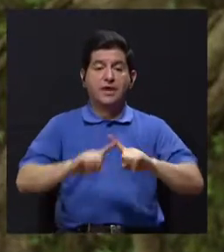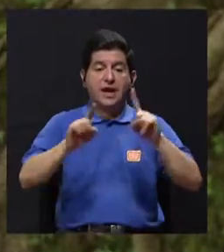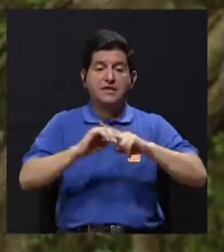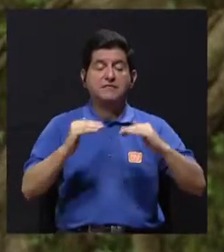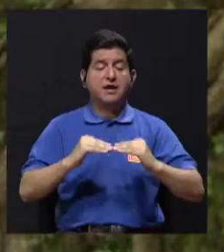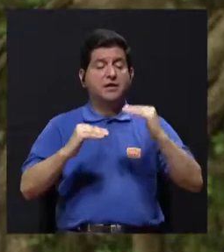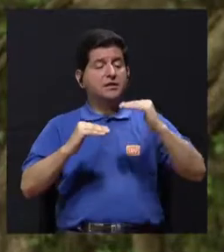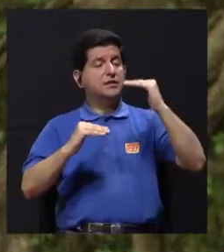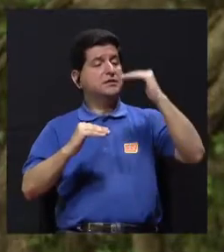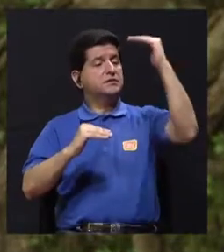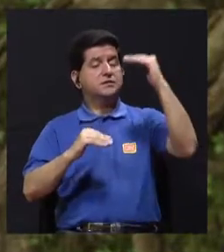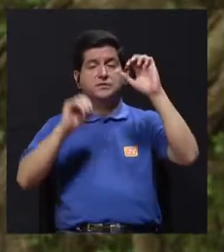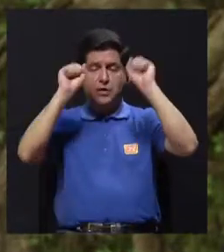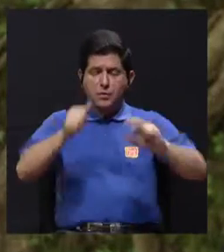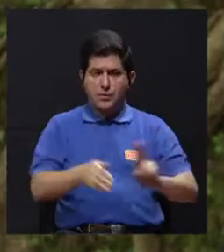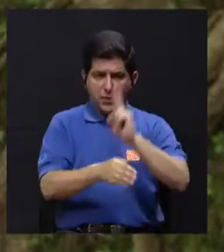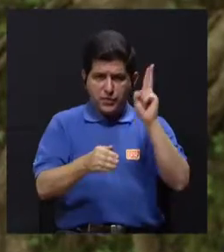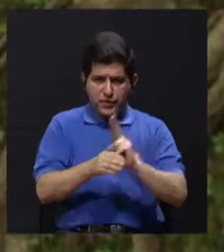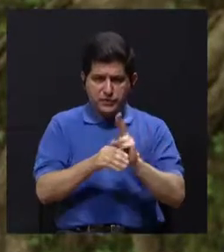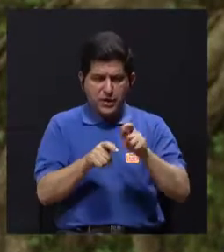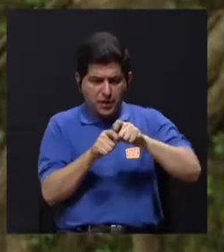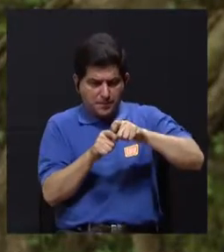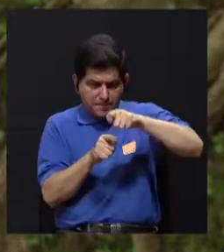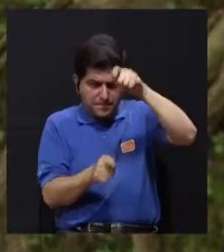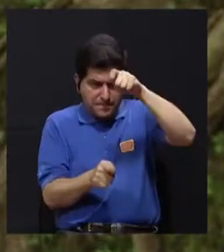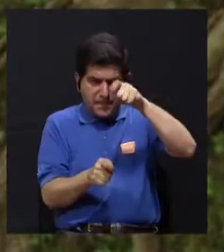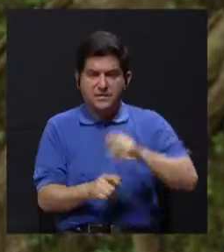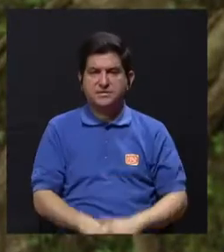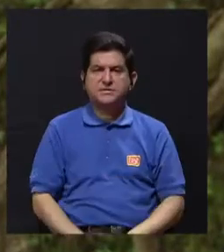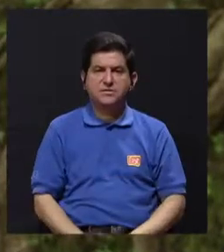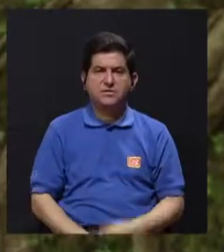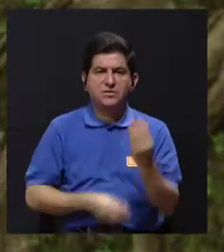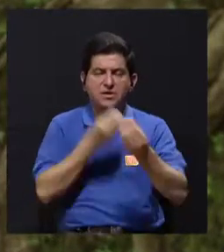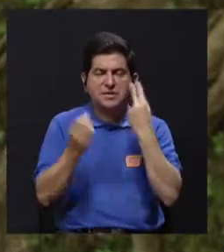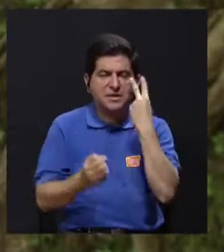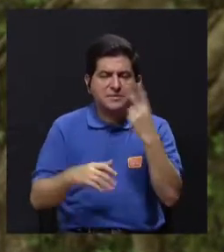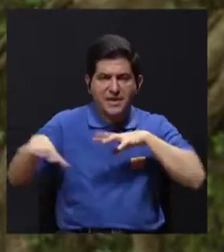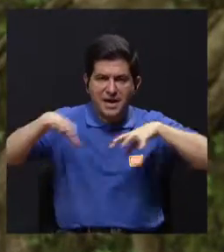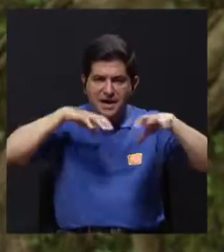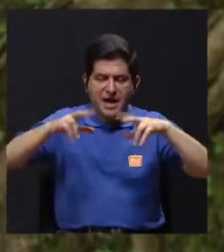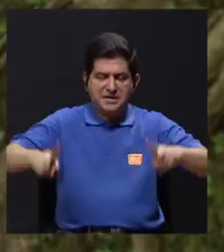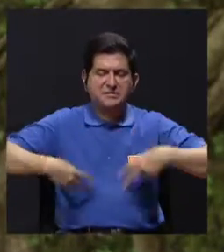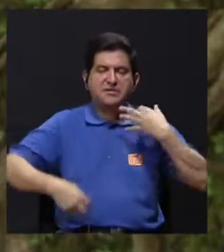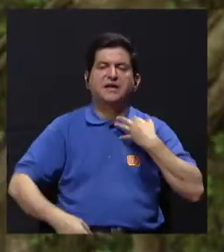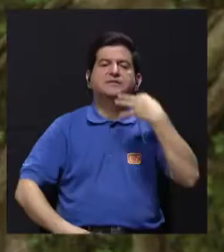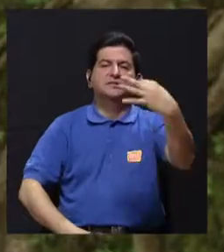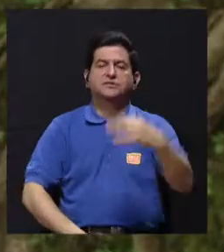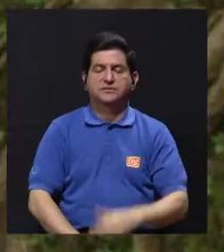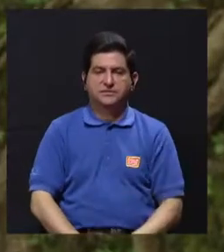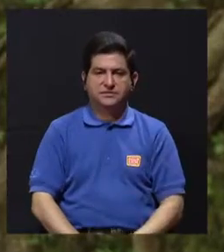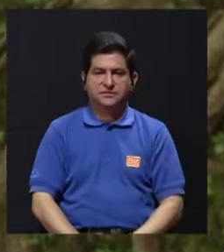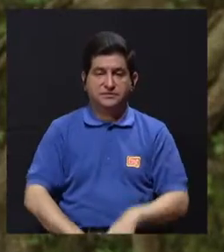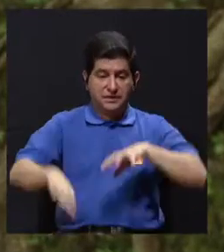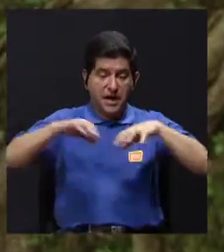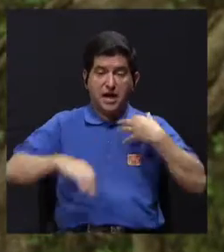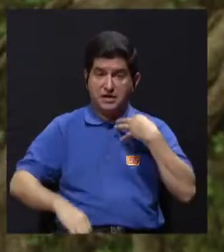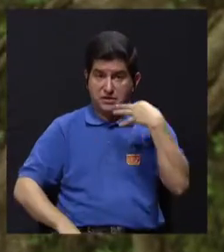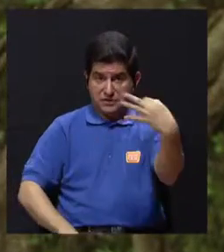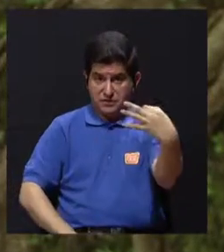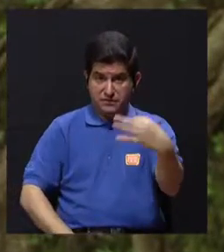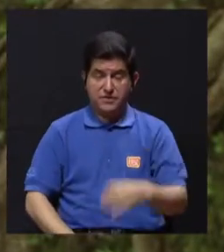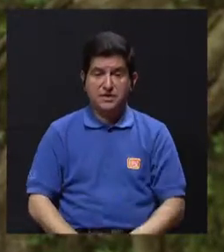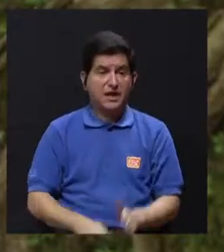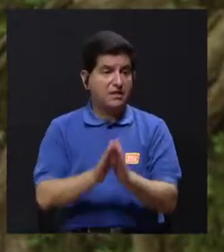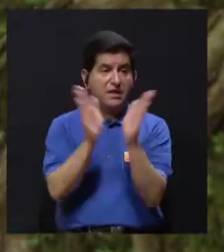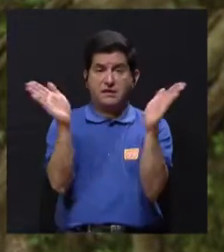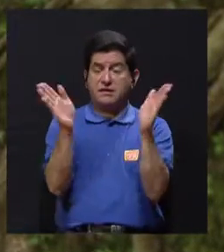Hay diferentes escalas que nosotros podemos utilizar para medir y usualmente lo que hacemos es ver las actividades de la vida diaria. Las actividades de la